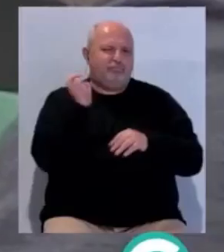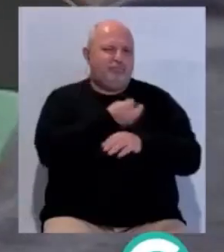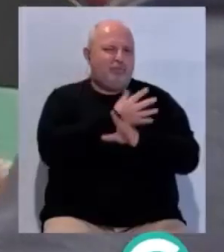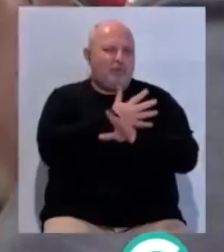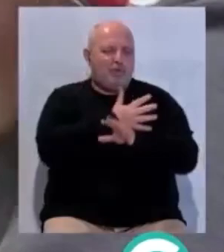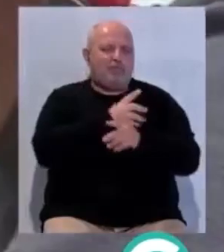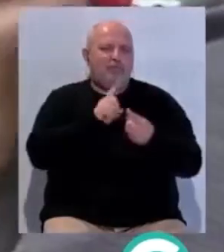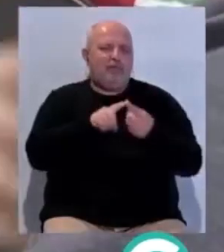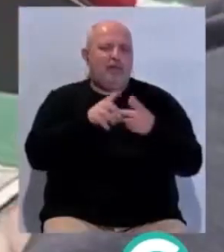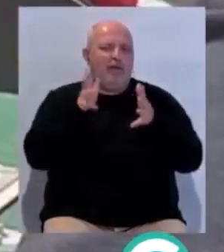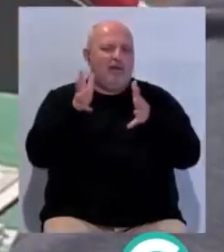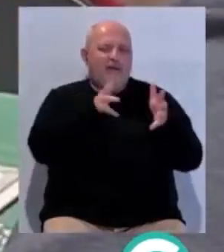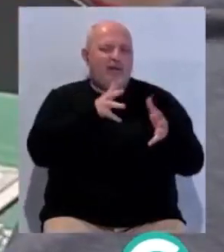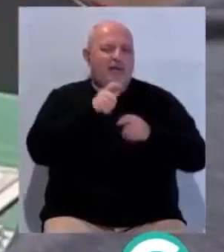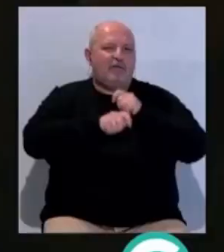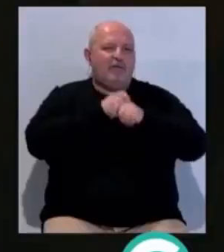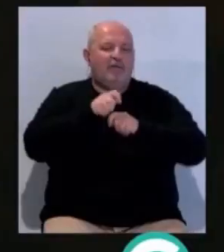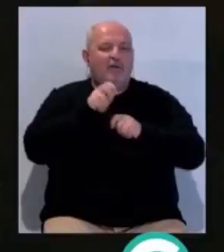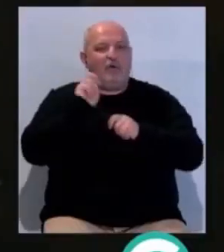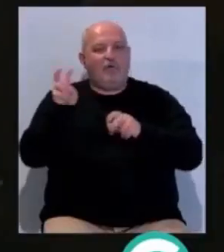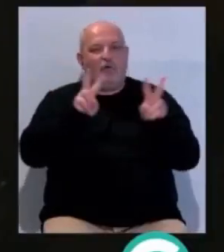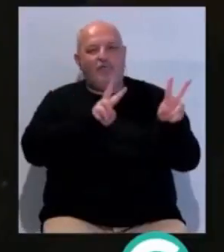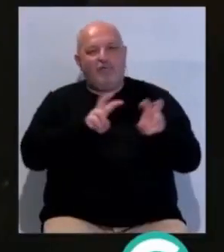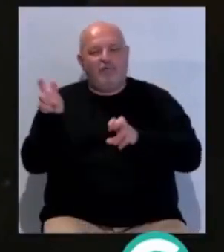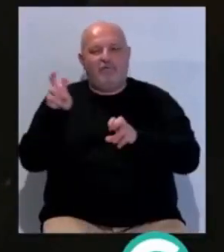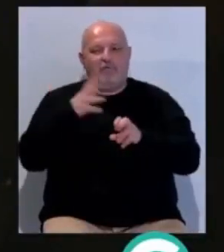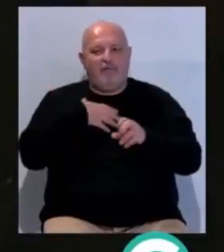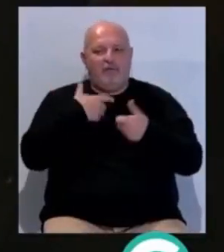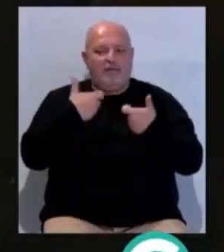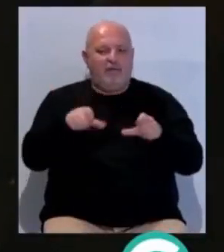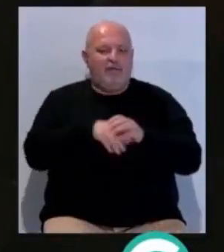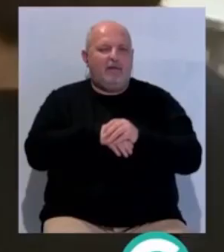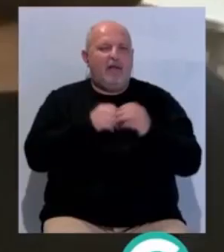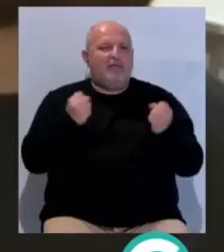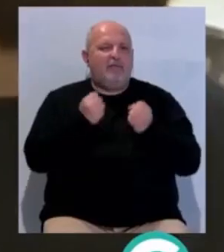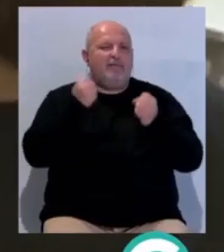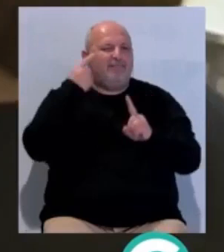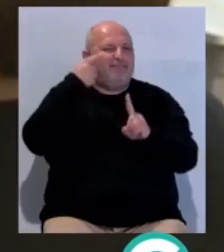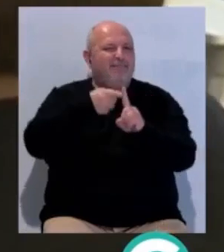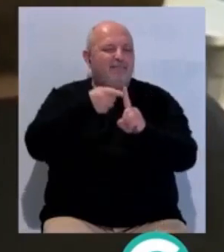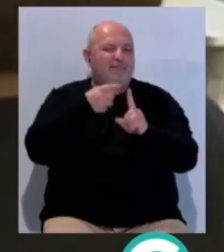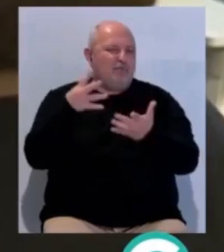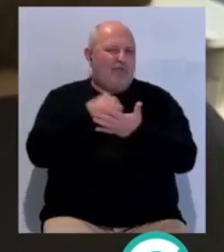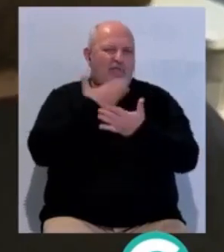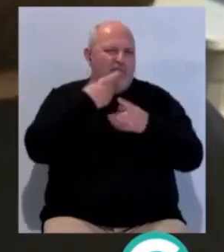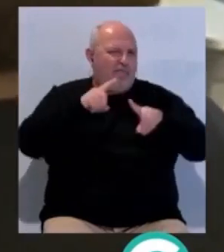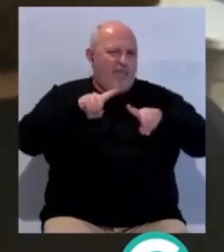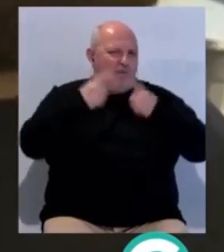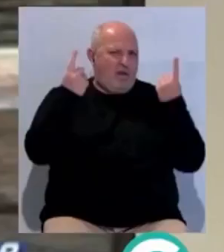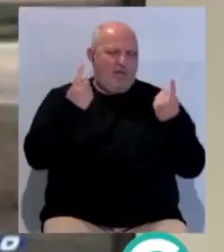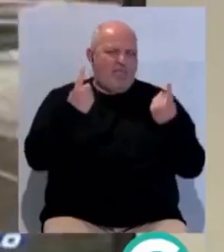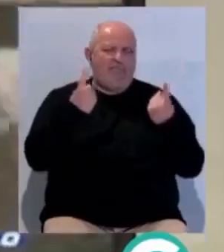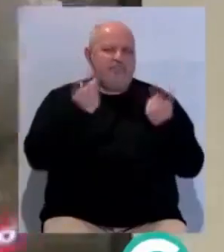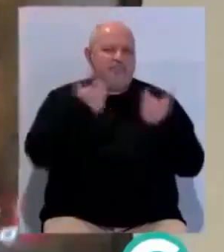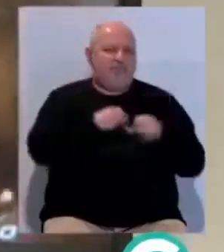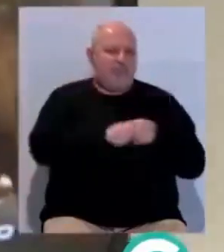que incluyen recomendaciones de la asociación y también las novedades del mercado. Se trata de una actividad dirigida a todo tipo de personas donde tienen